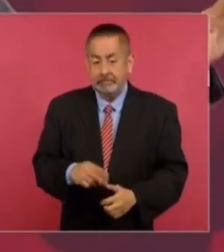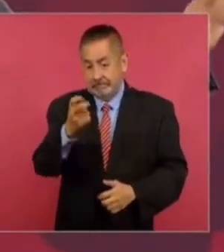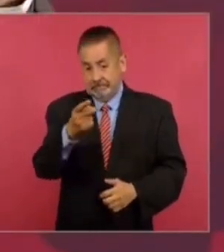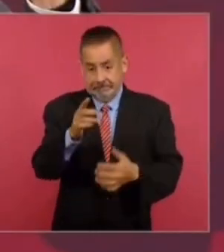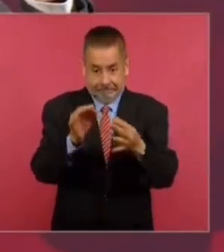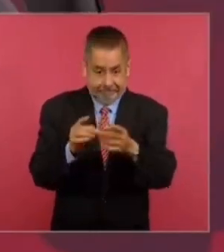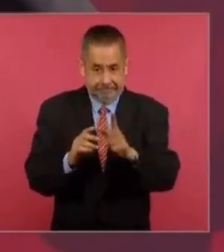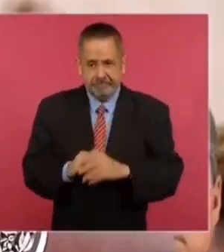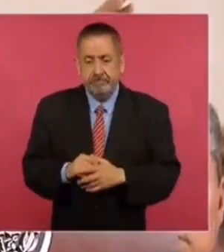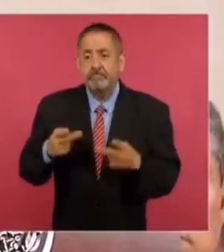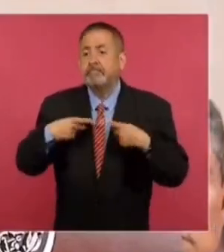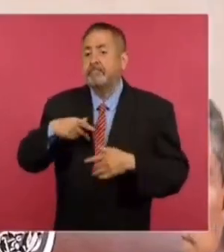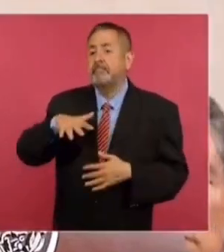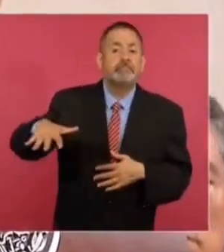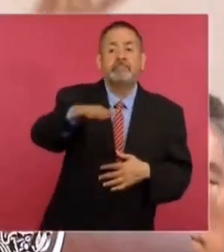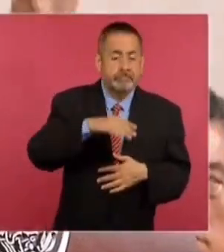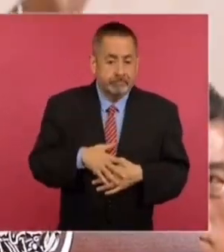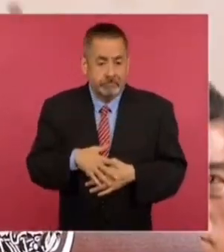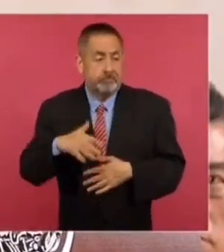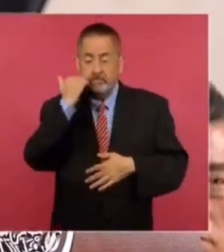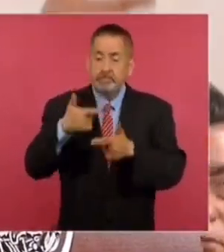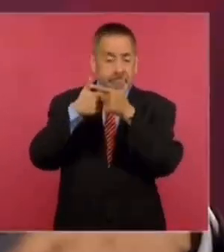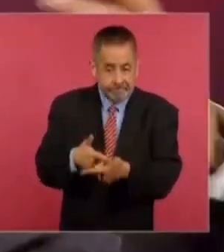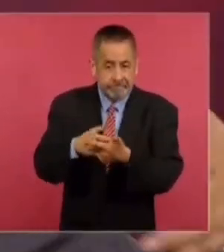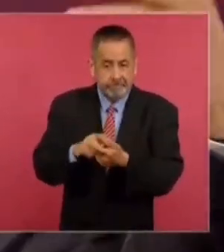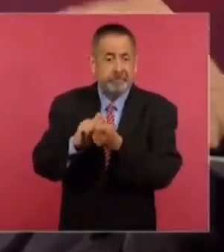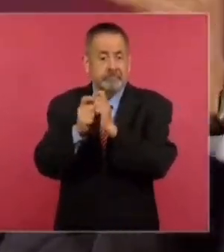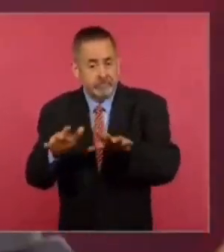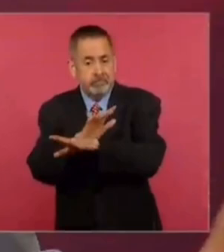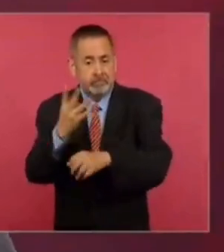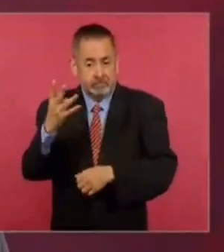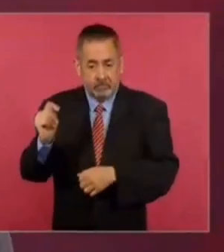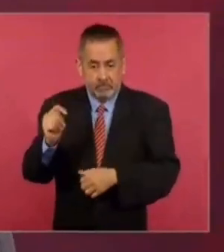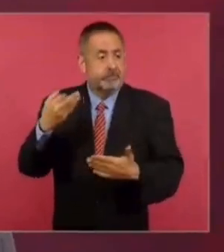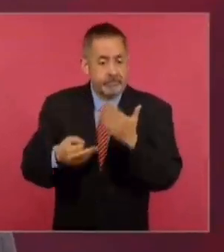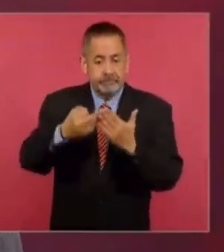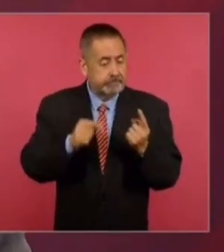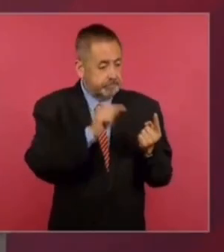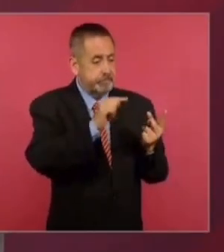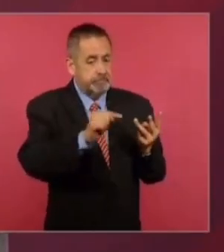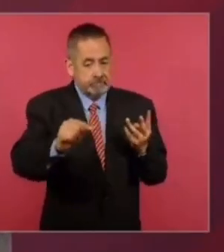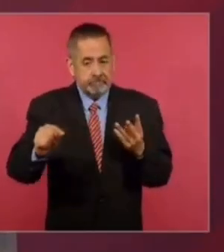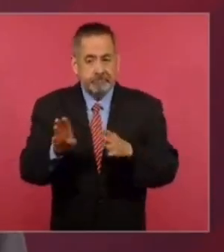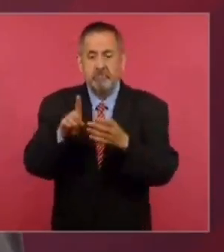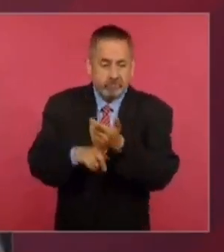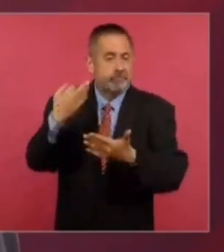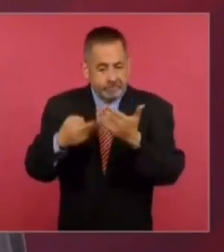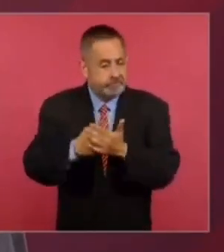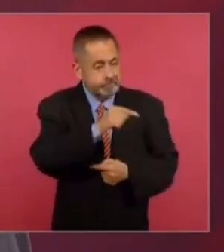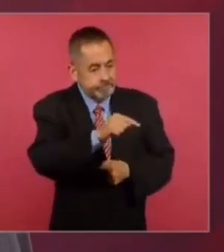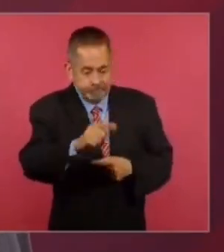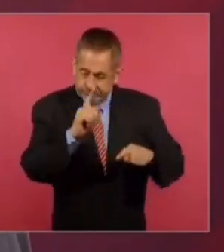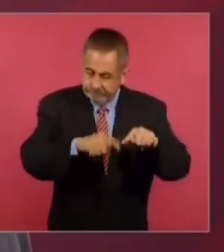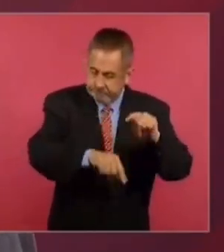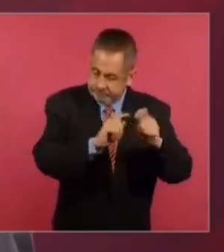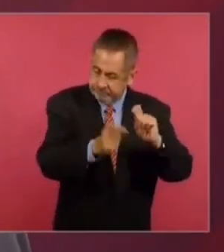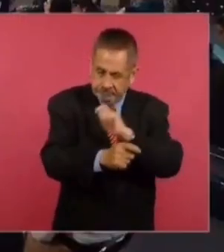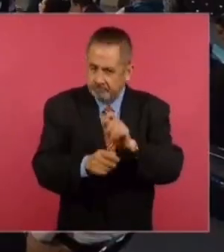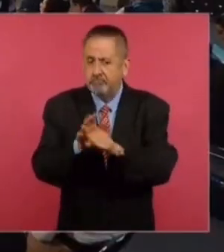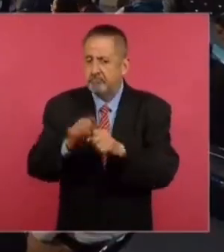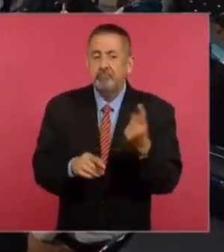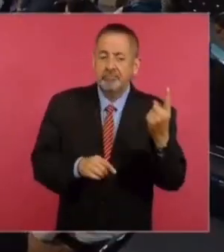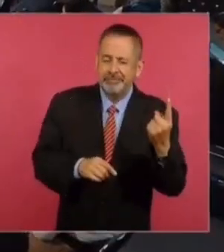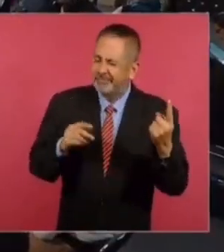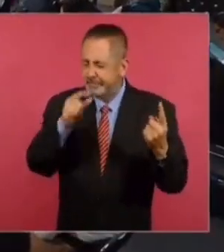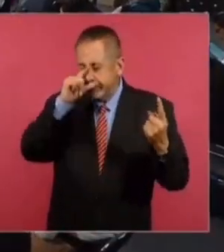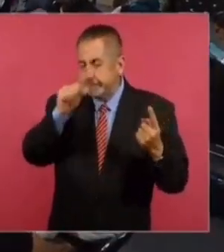dentro de eso, va decir, ah, si quieres que continúe la transformación, hay asuntos pendientes, asignaturas pendientes. Y una de